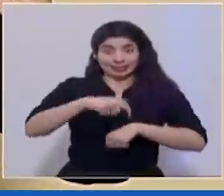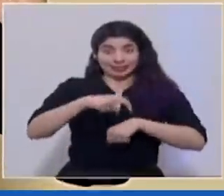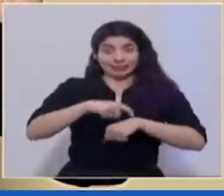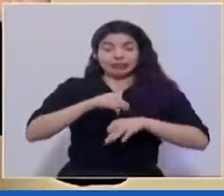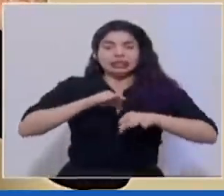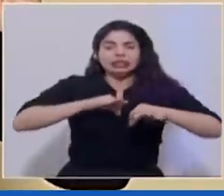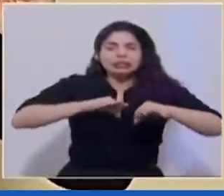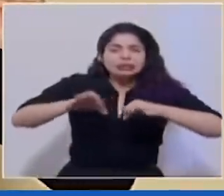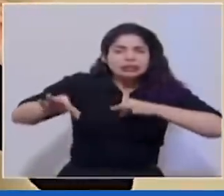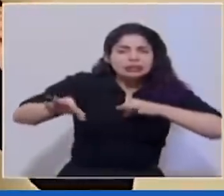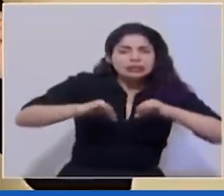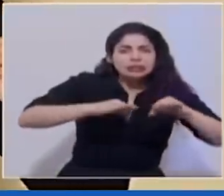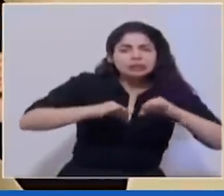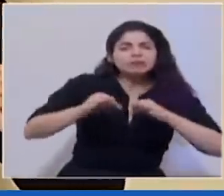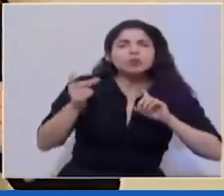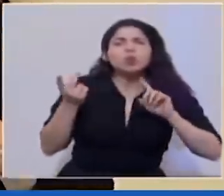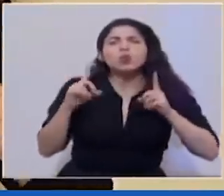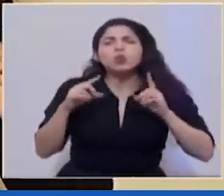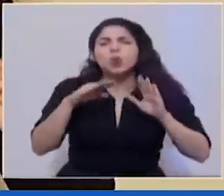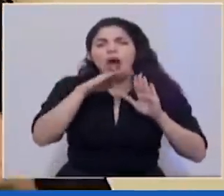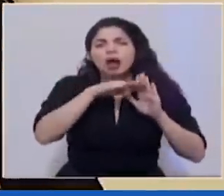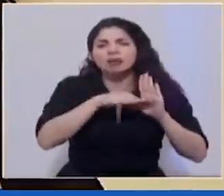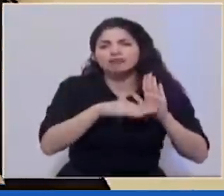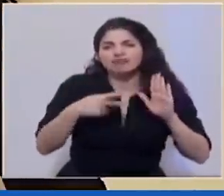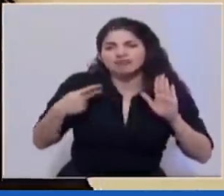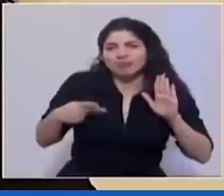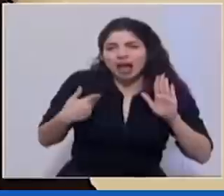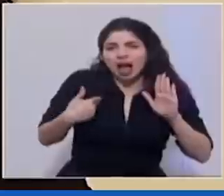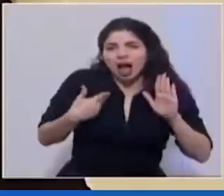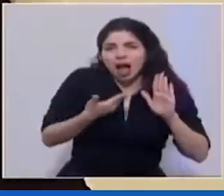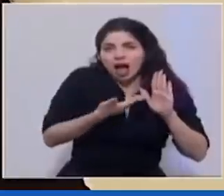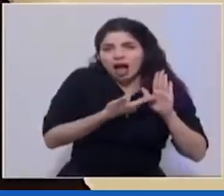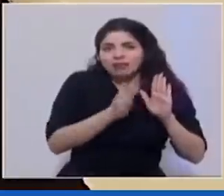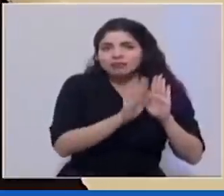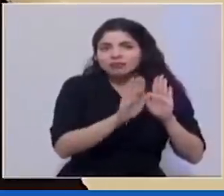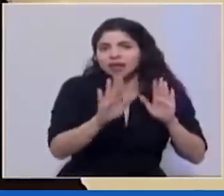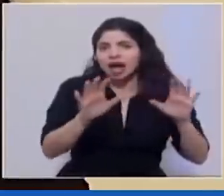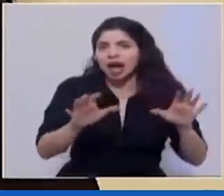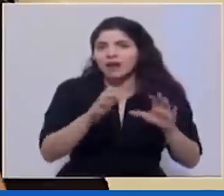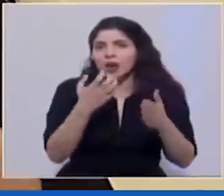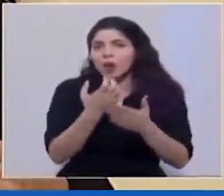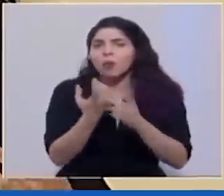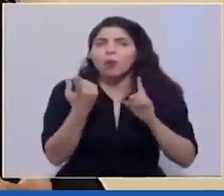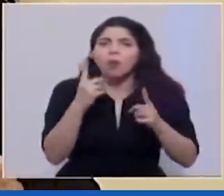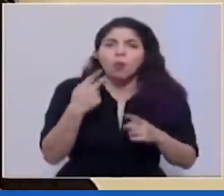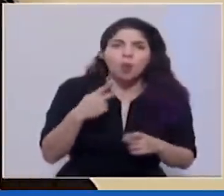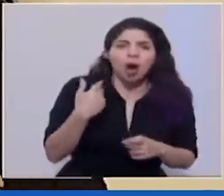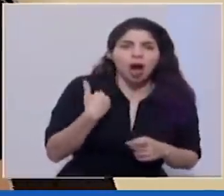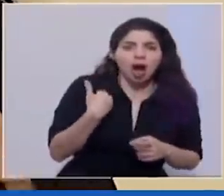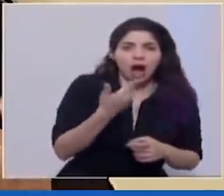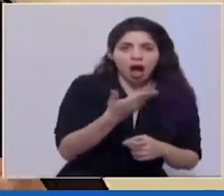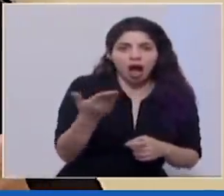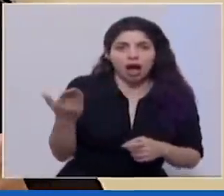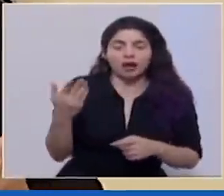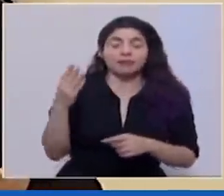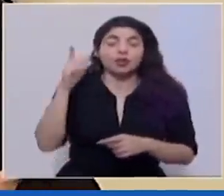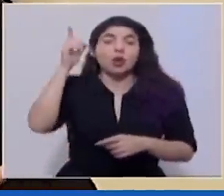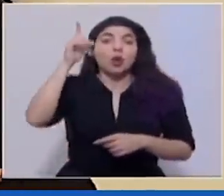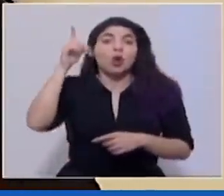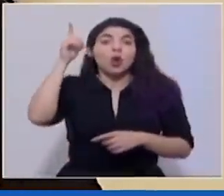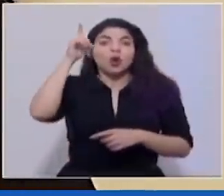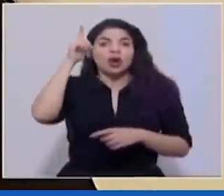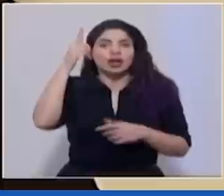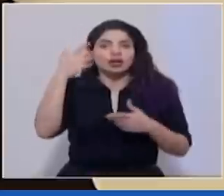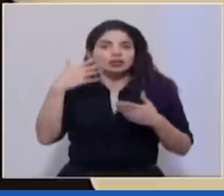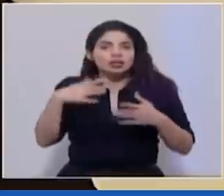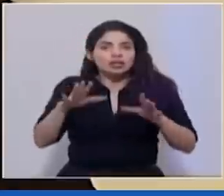los factores de riesgo que inciden en cada una de estas actividades económicas y desde luego que la lógica del enfoque